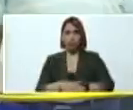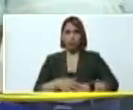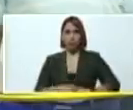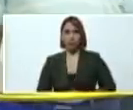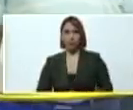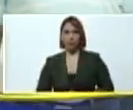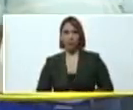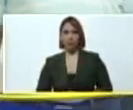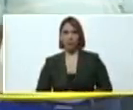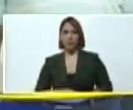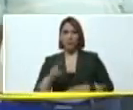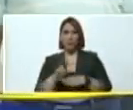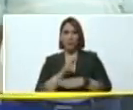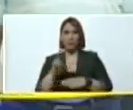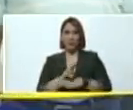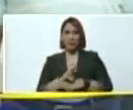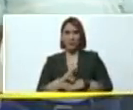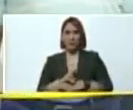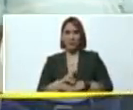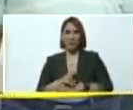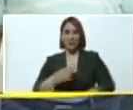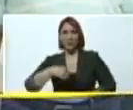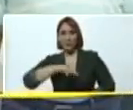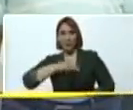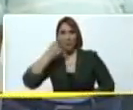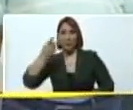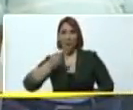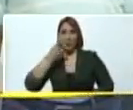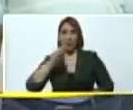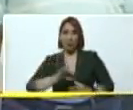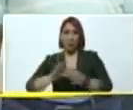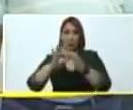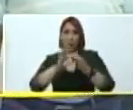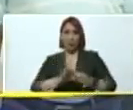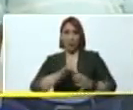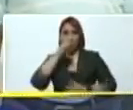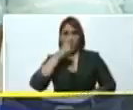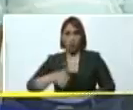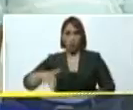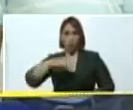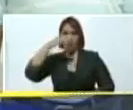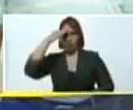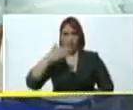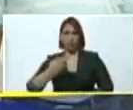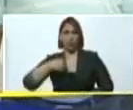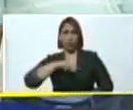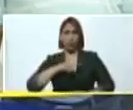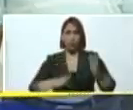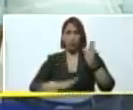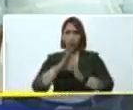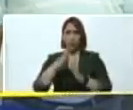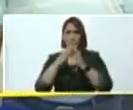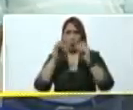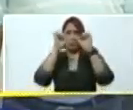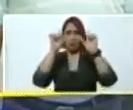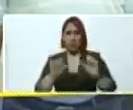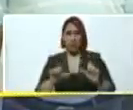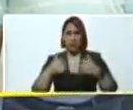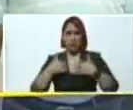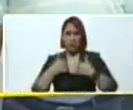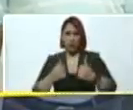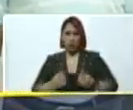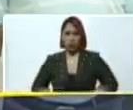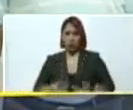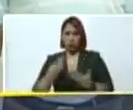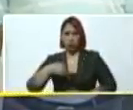nuestra política de la unión cívico-militar, bueno, estamos optimizando todo el sistema de salud para darle a